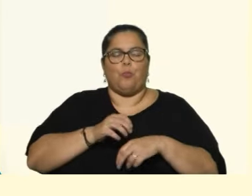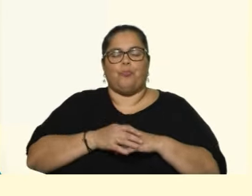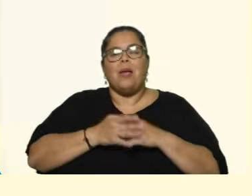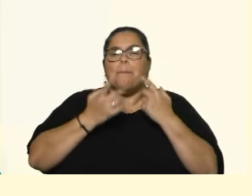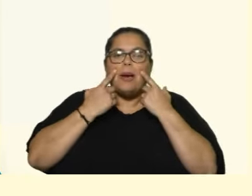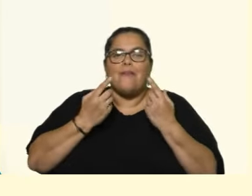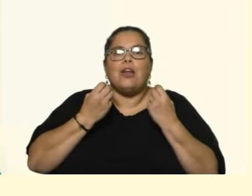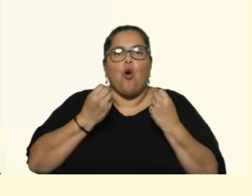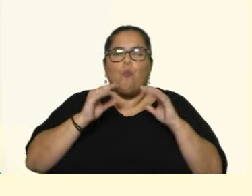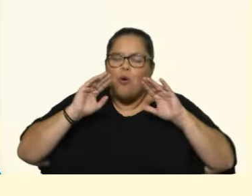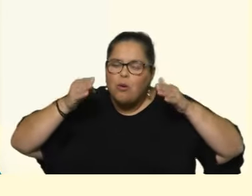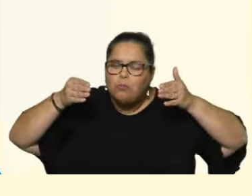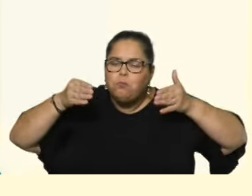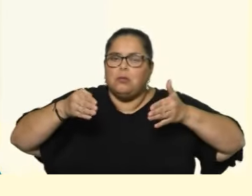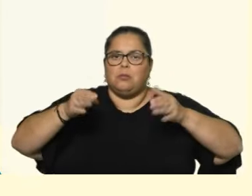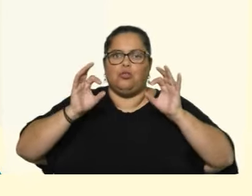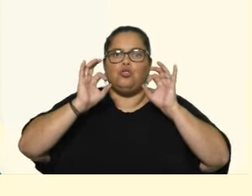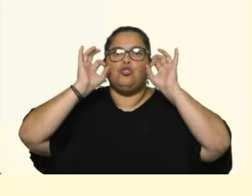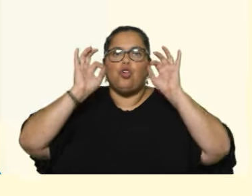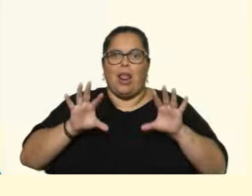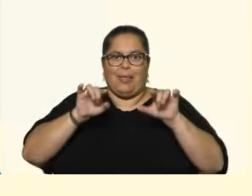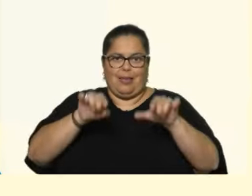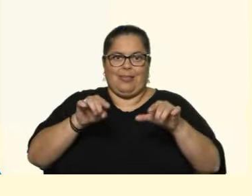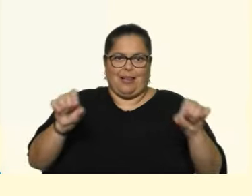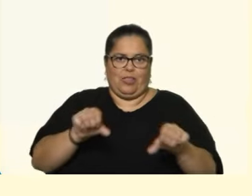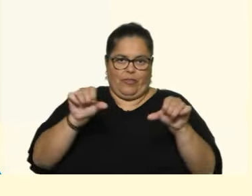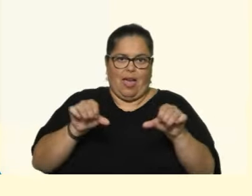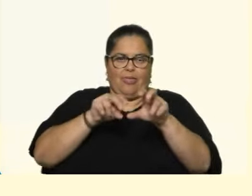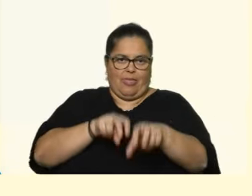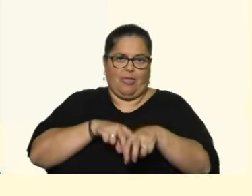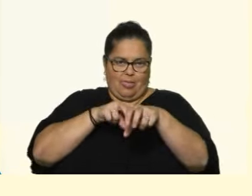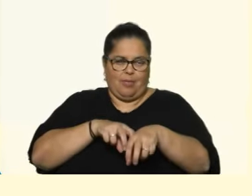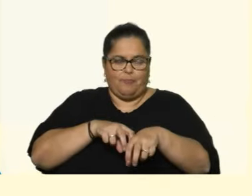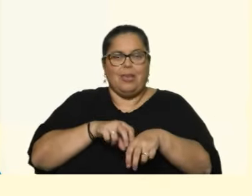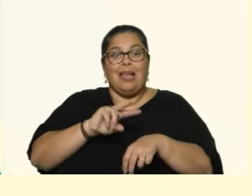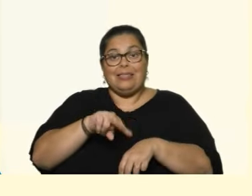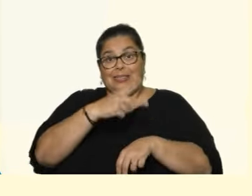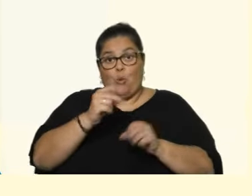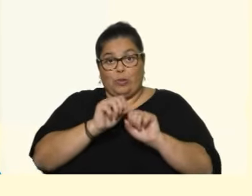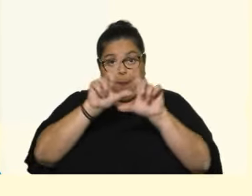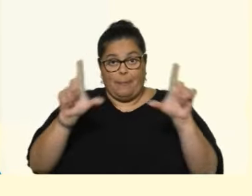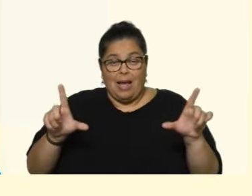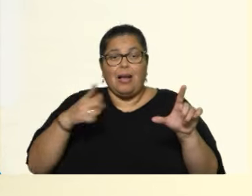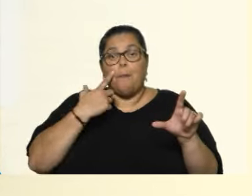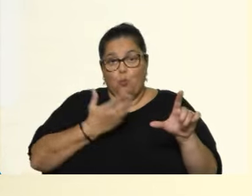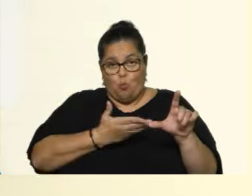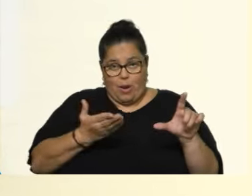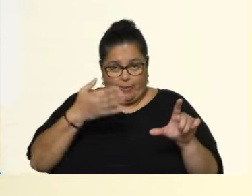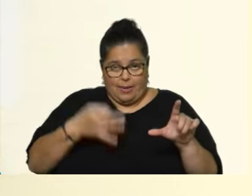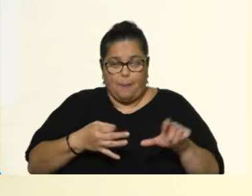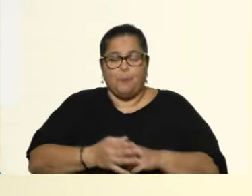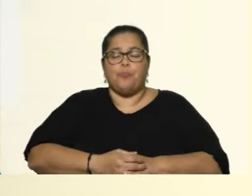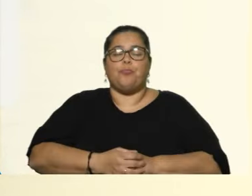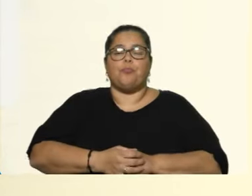más focalizada en ese sector de actividad que es tan importante. Y si vemos la segunda placa, vamos a estar entrando precisamente